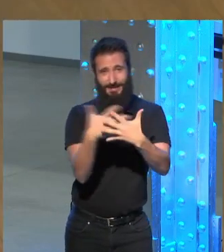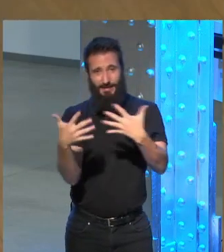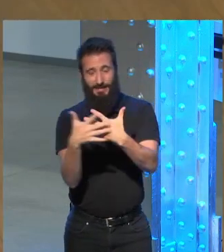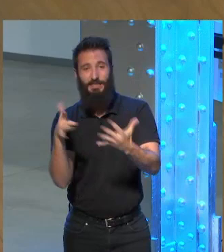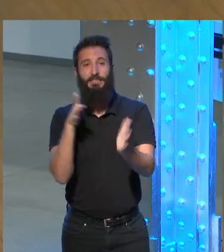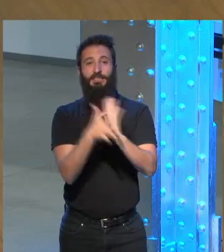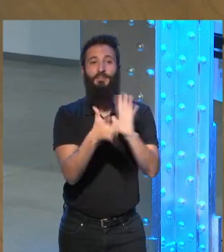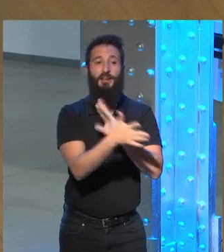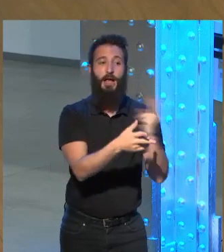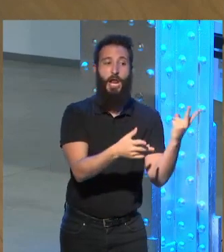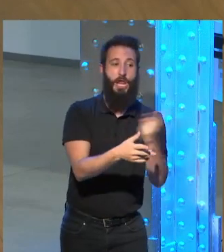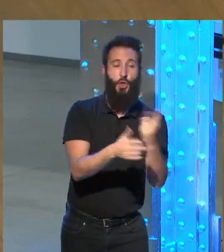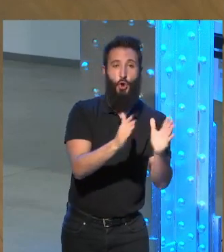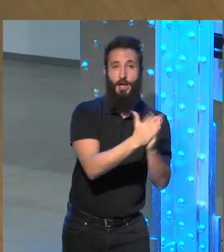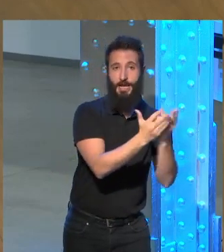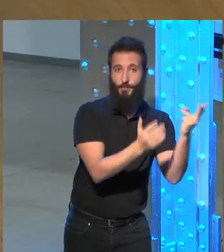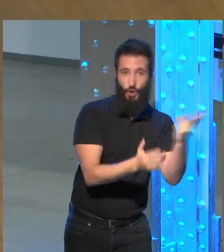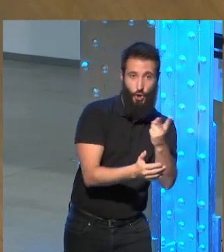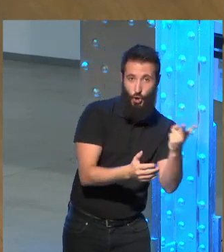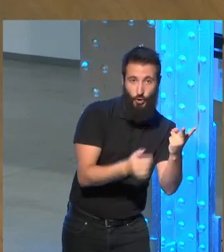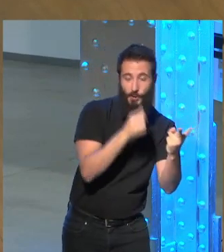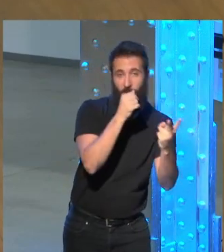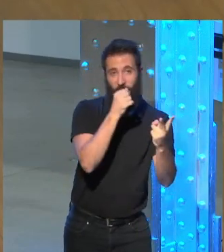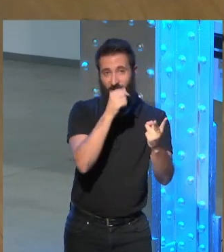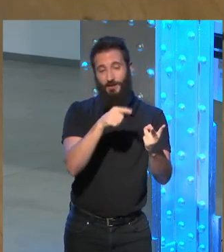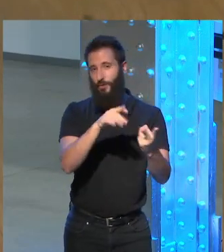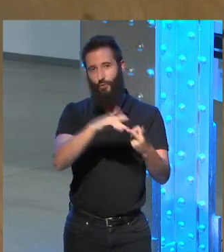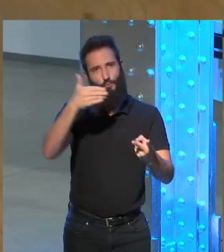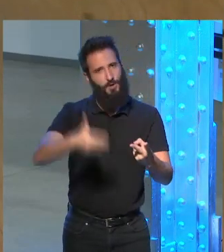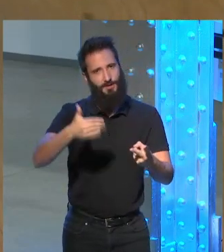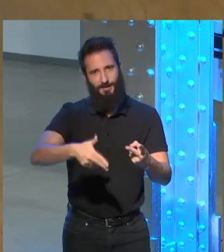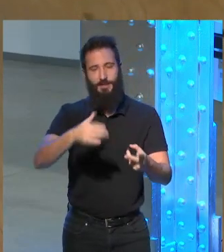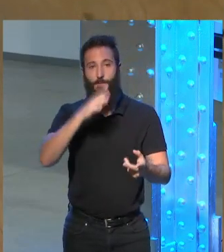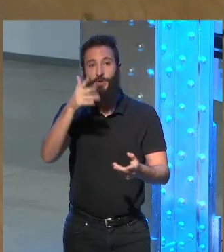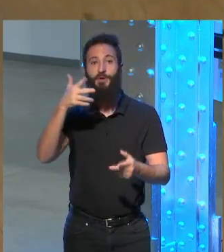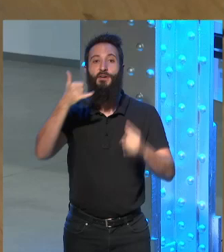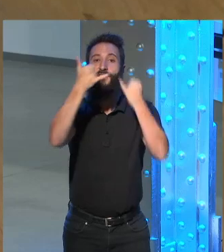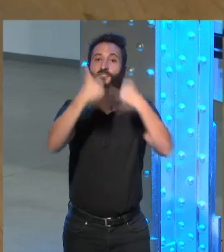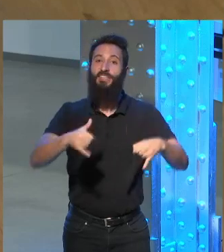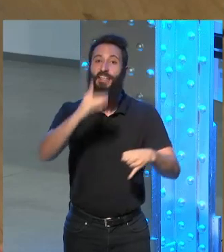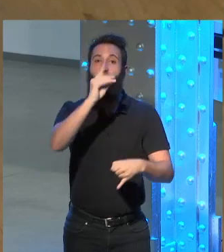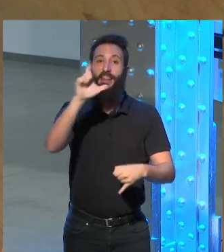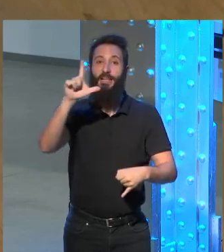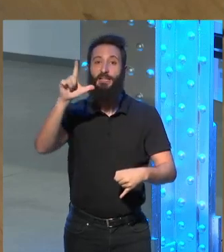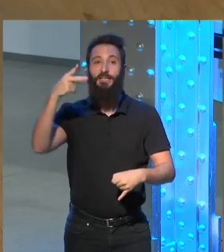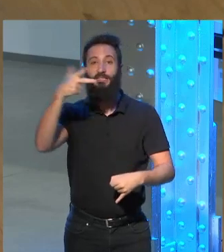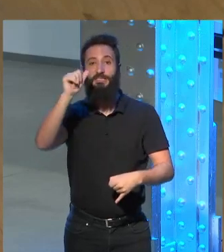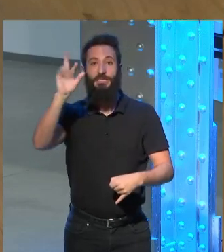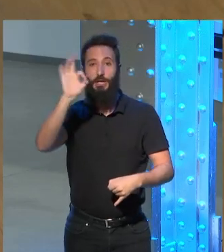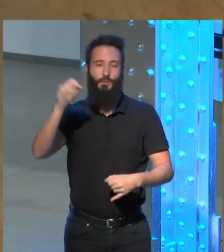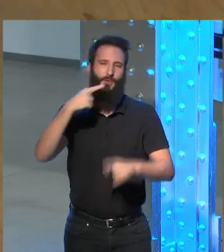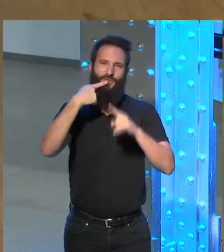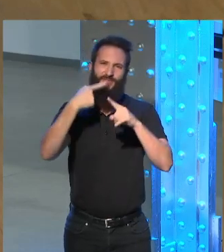Conversación en la Catedral y La fiesta del chivo La fiesta del chivo tiene una diferencia con el trabajo que habías